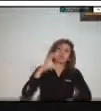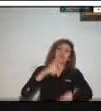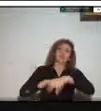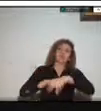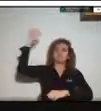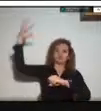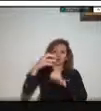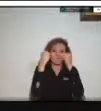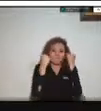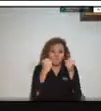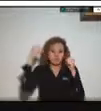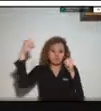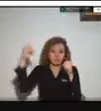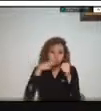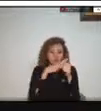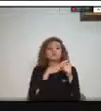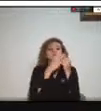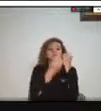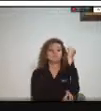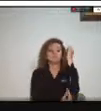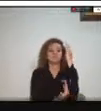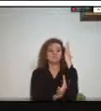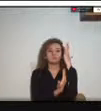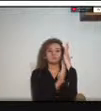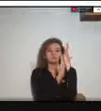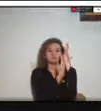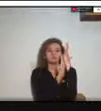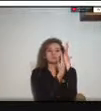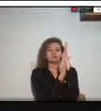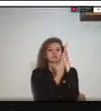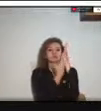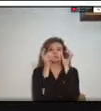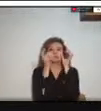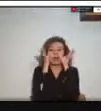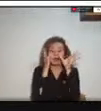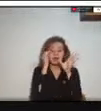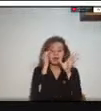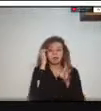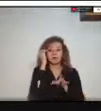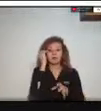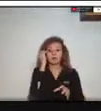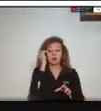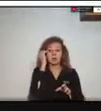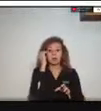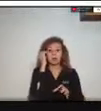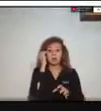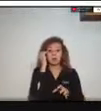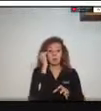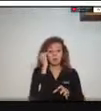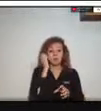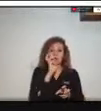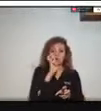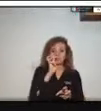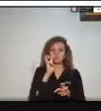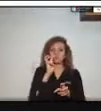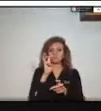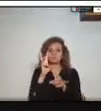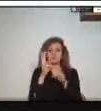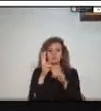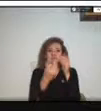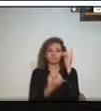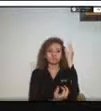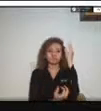es lo que más se nos presenta ocho o doce incendios diarios en temporada seca y